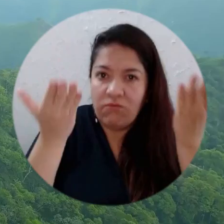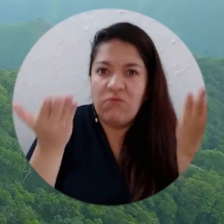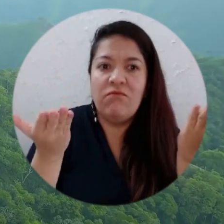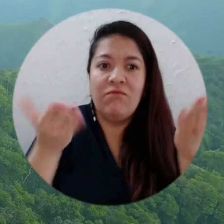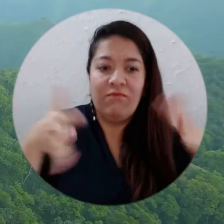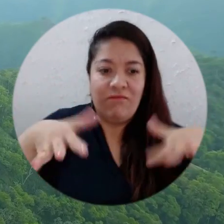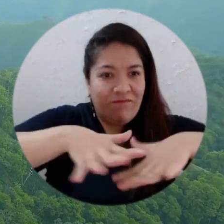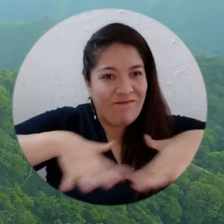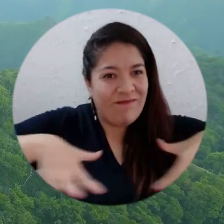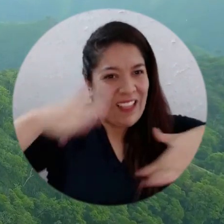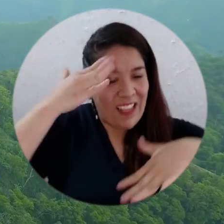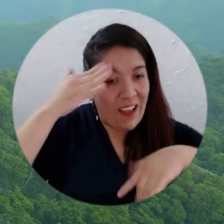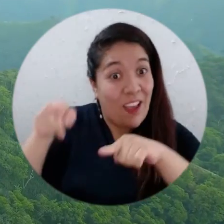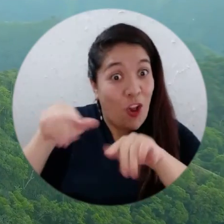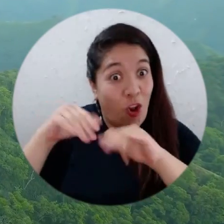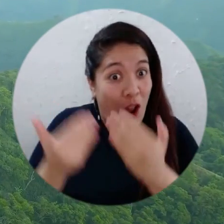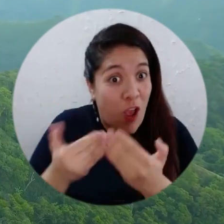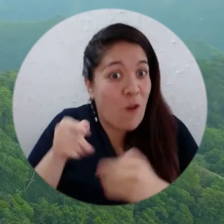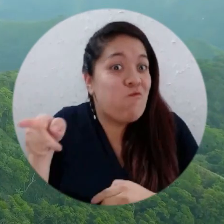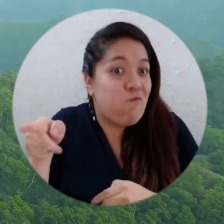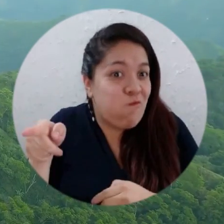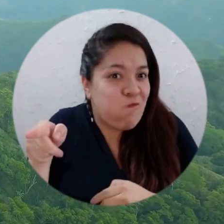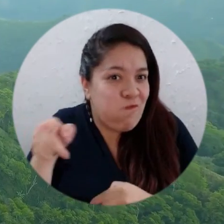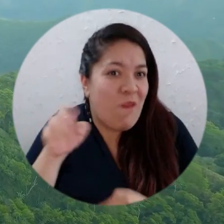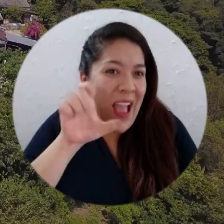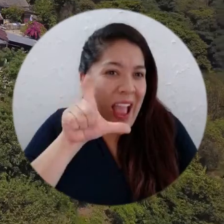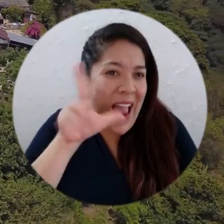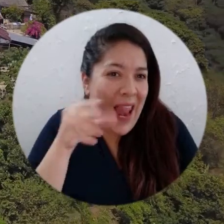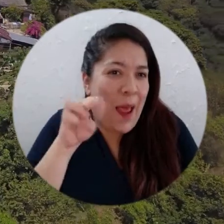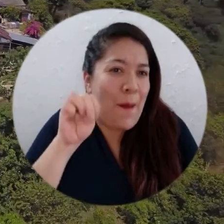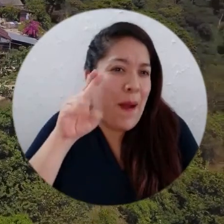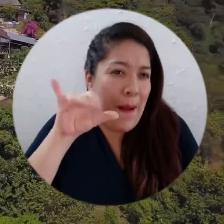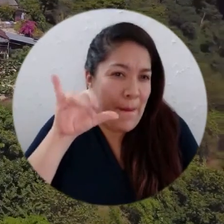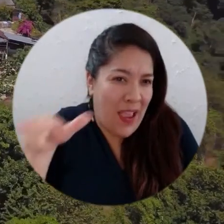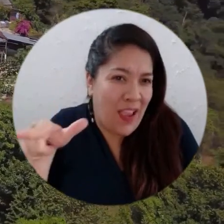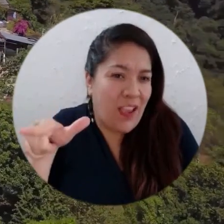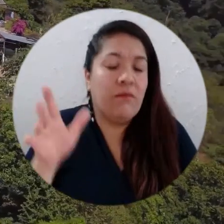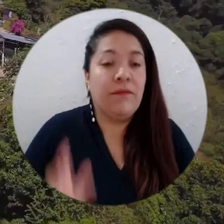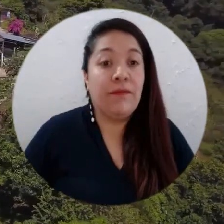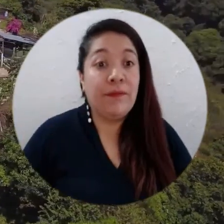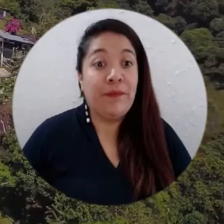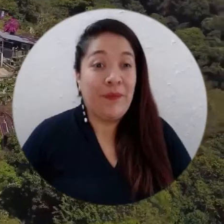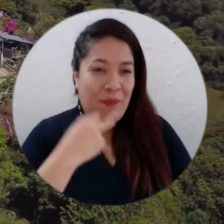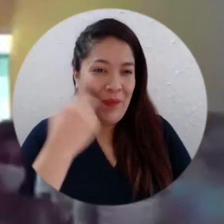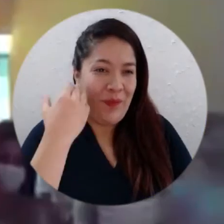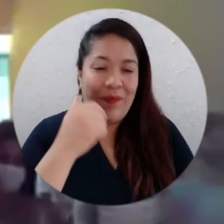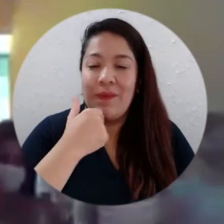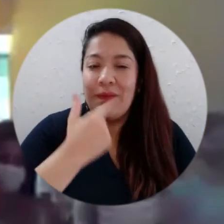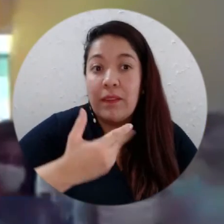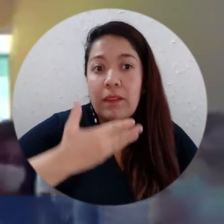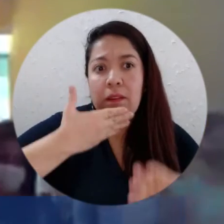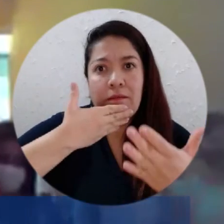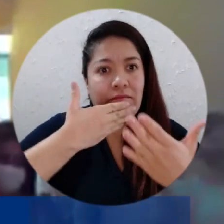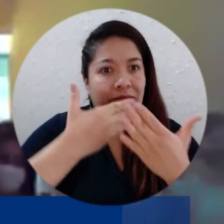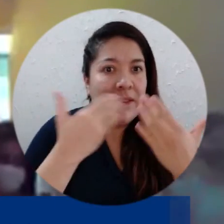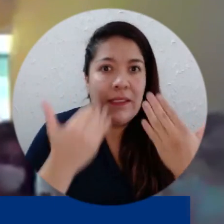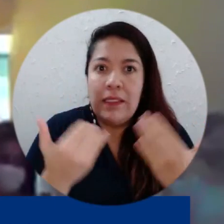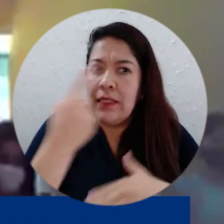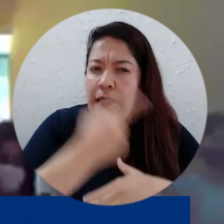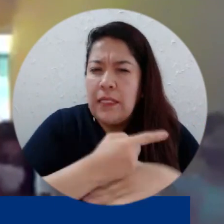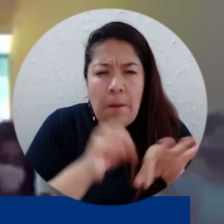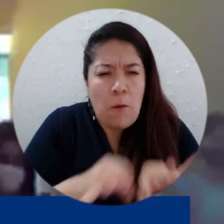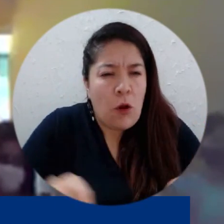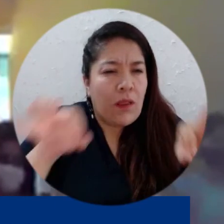el territorio donde se encuentra la institución etnoeducativa intercultural el mamey hoy es un día muy importante para nosotros